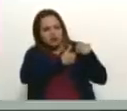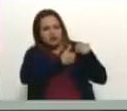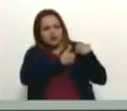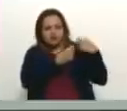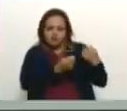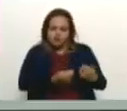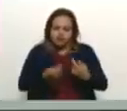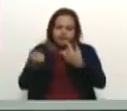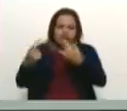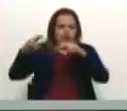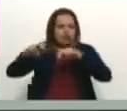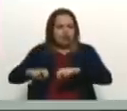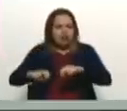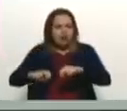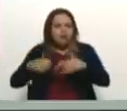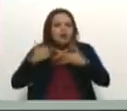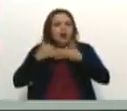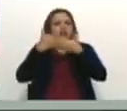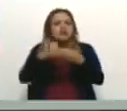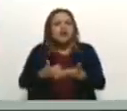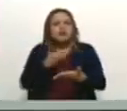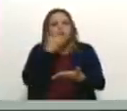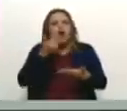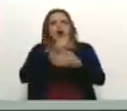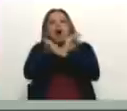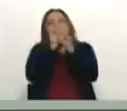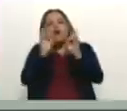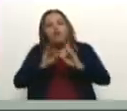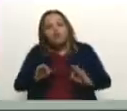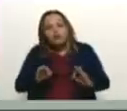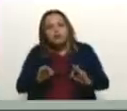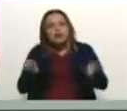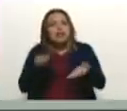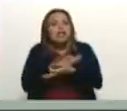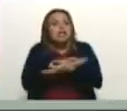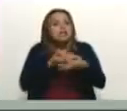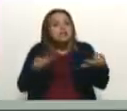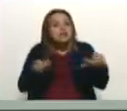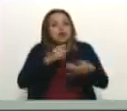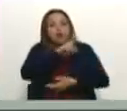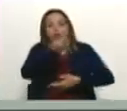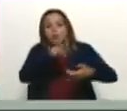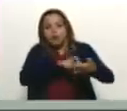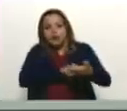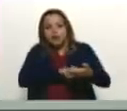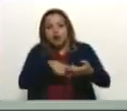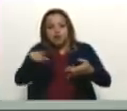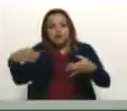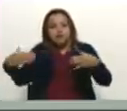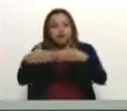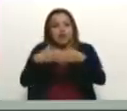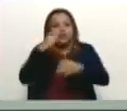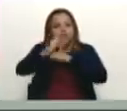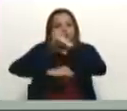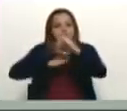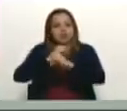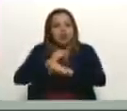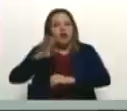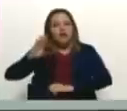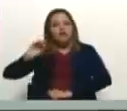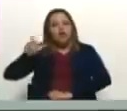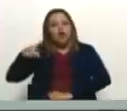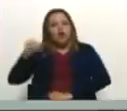contribuir en el mejor clima para el éxito total de la conferencia internacional de Bogotá